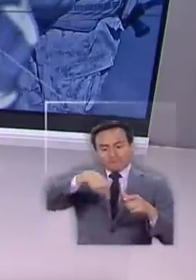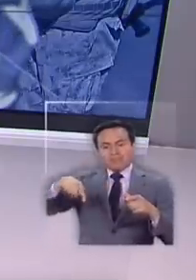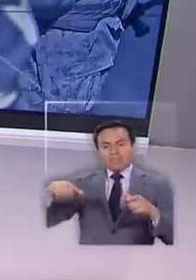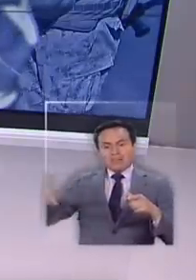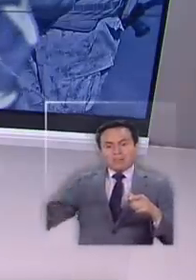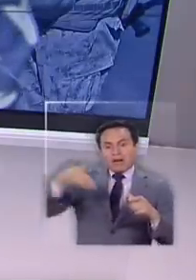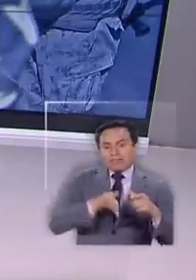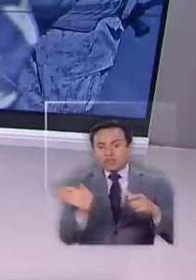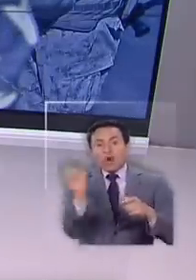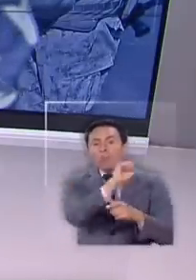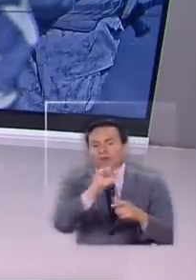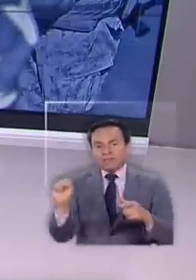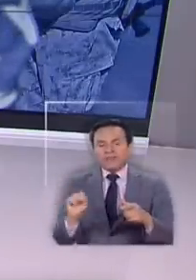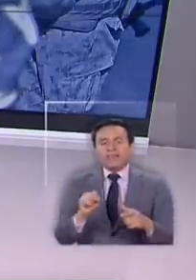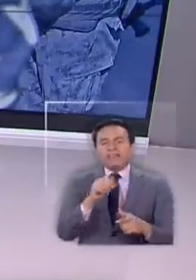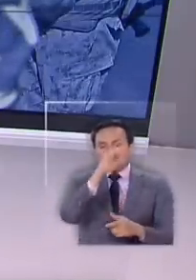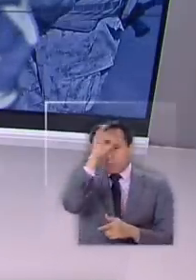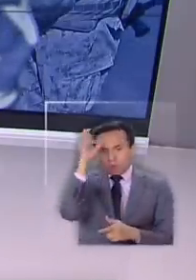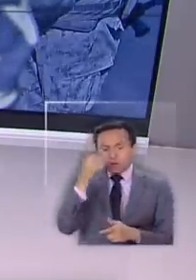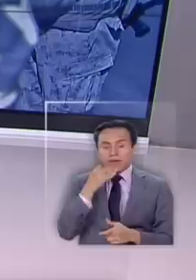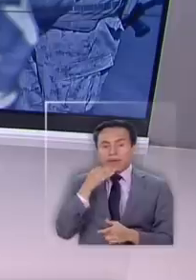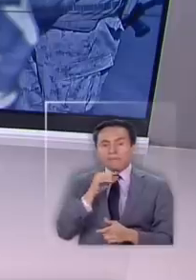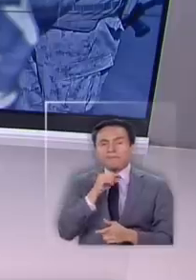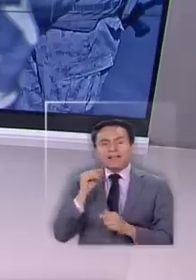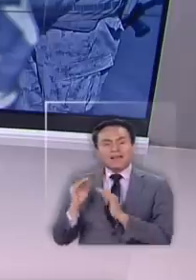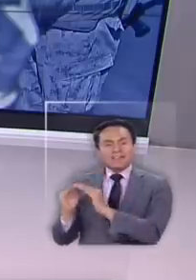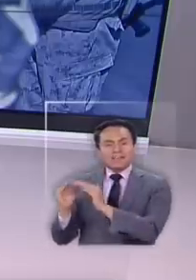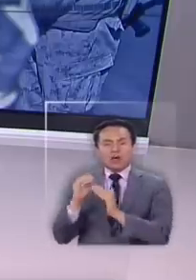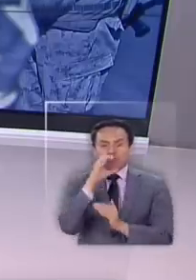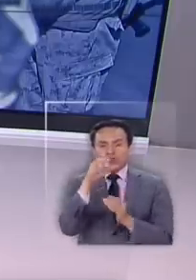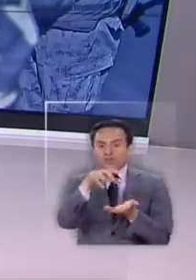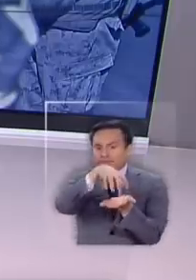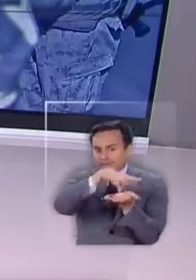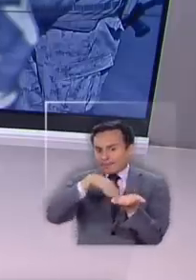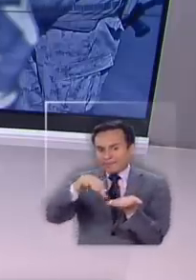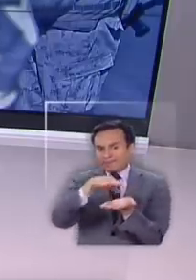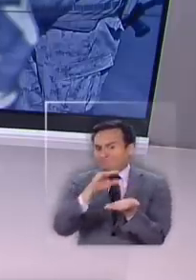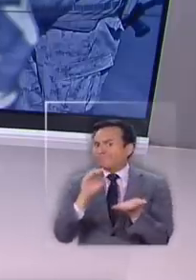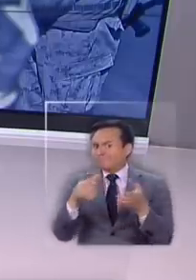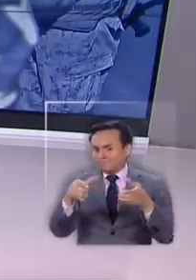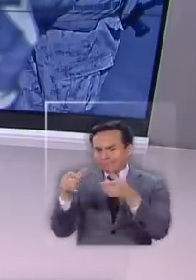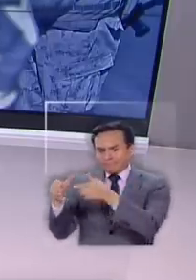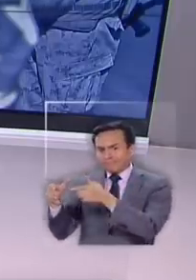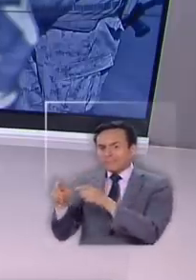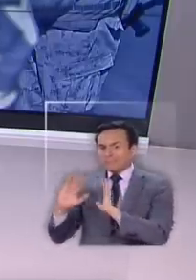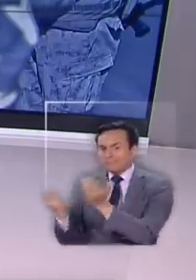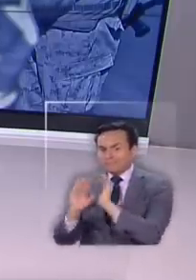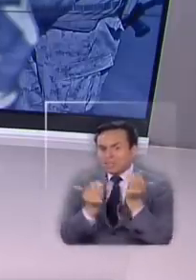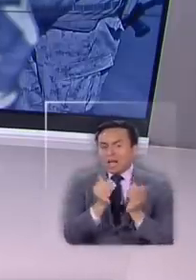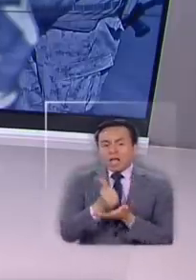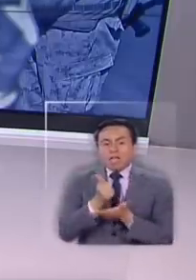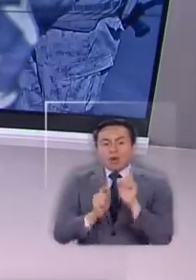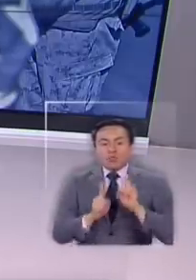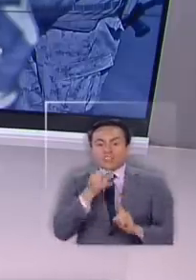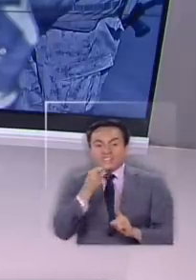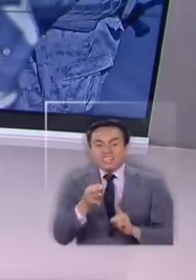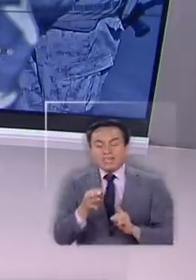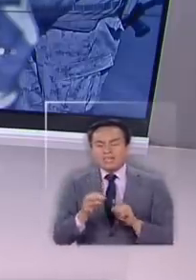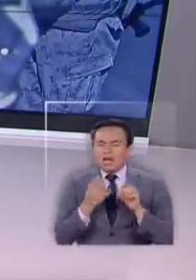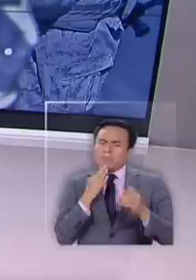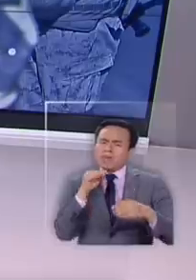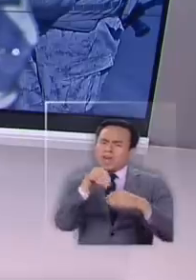Temuco, Padre de las Casas y el Gran Concepción. Hay alcaldes de zonas turísticas que están pidiendo ser